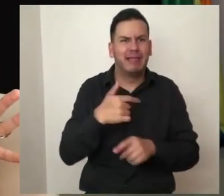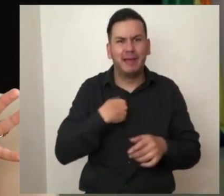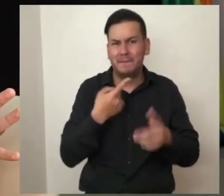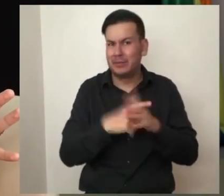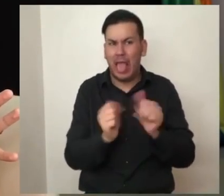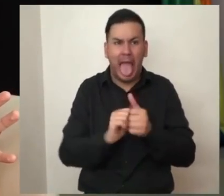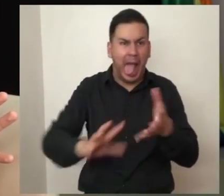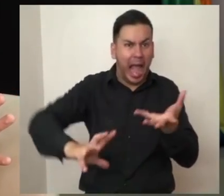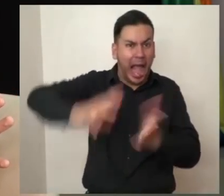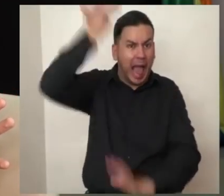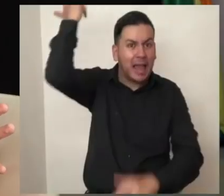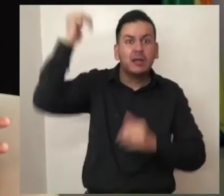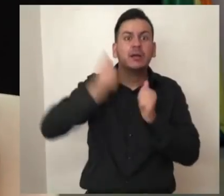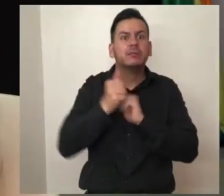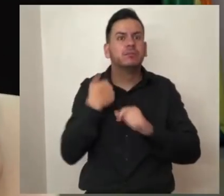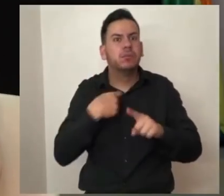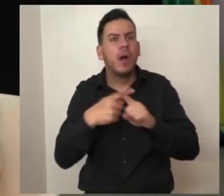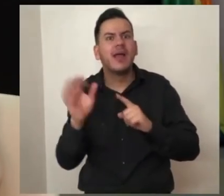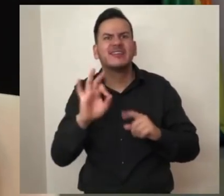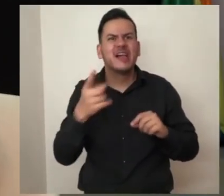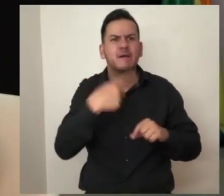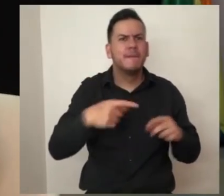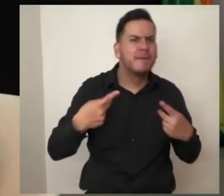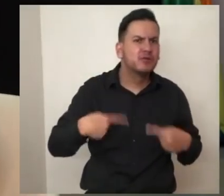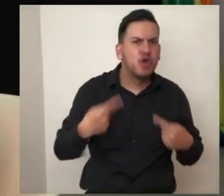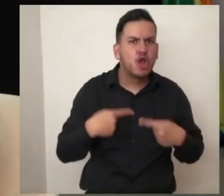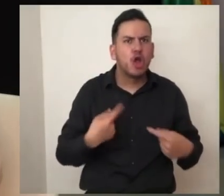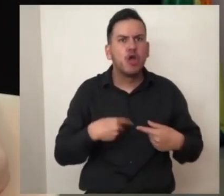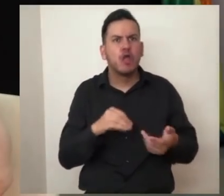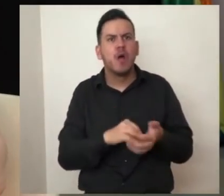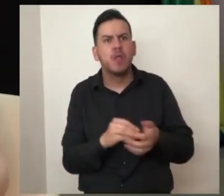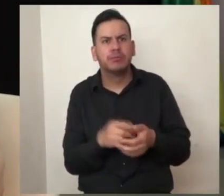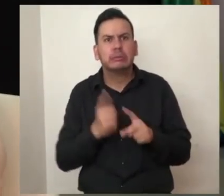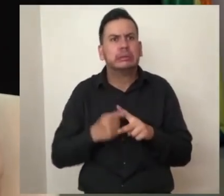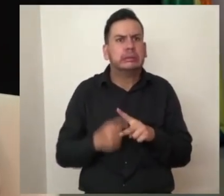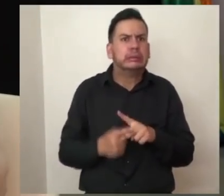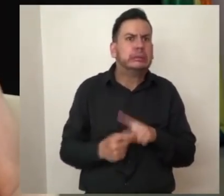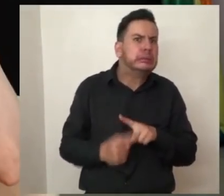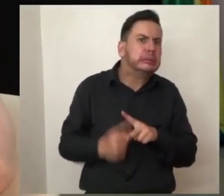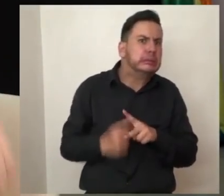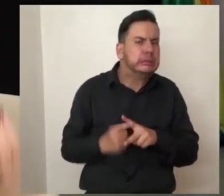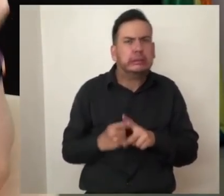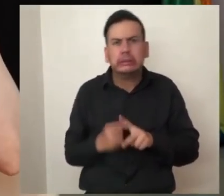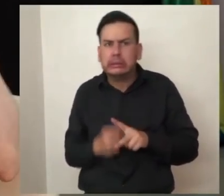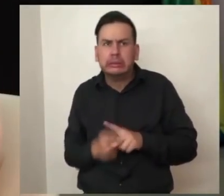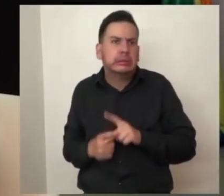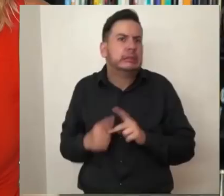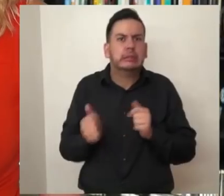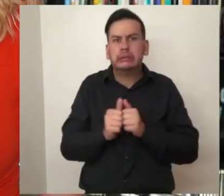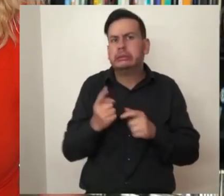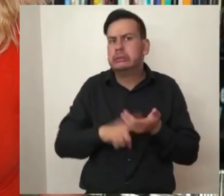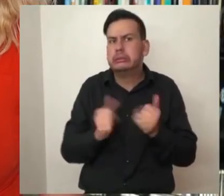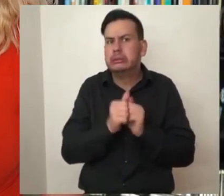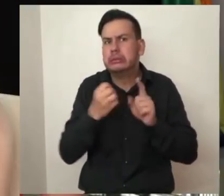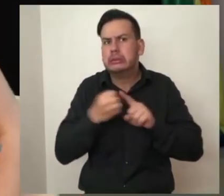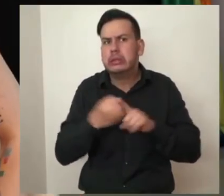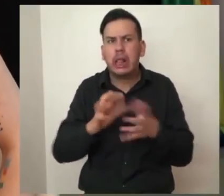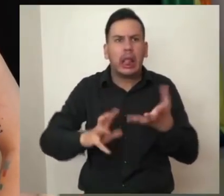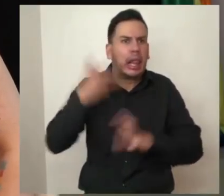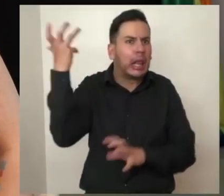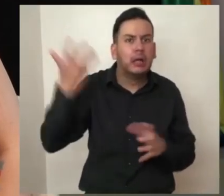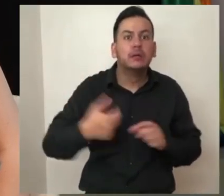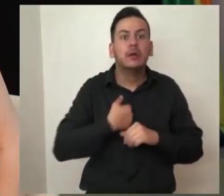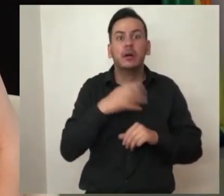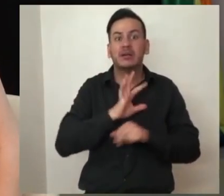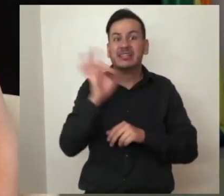Neta, neta que hace la pena preguntarse el clase de persona todavía lleva la cuenta de la fecha en la que estamos después de tanto desorden. A veces me